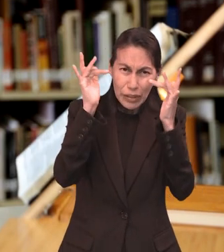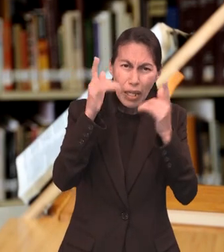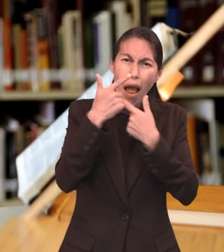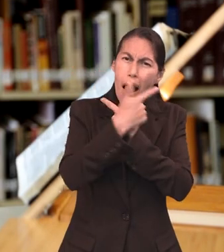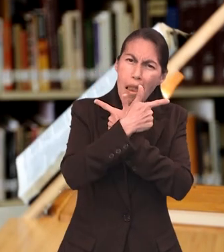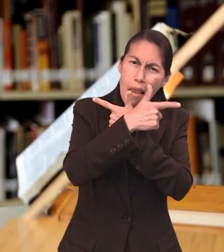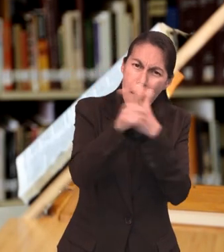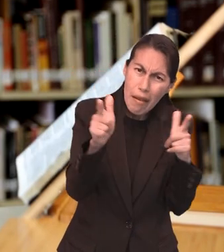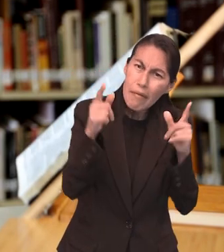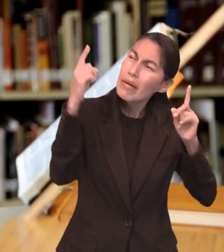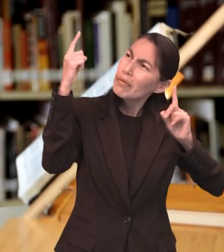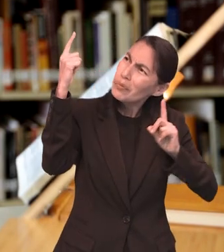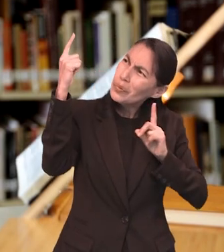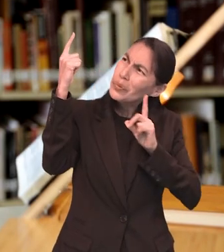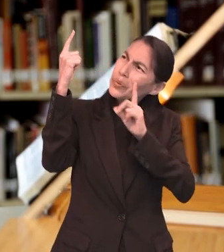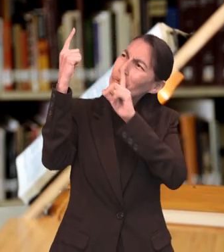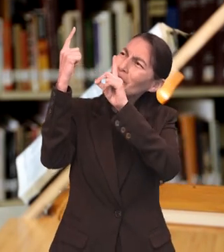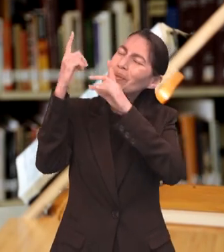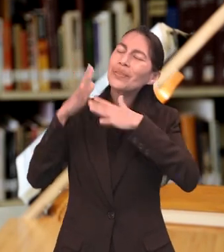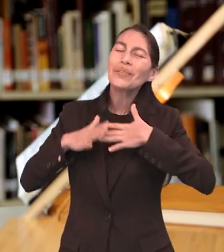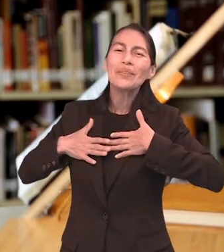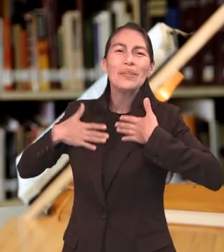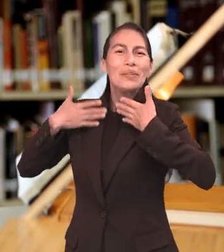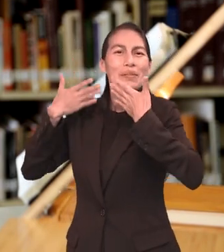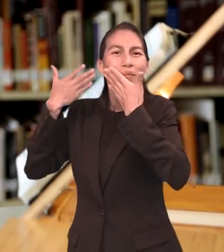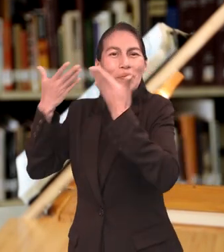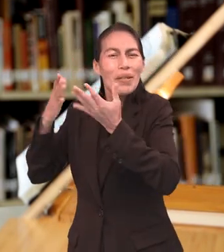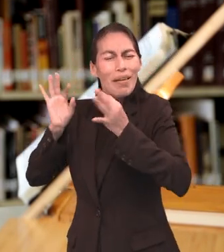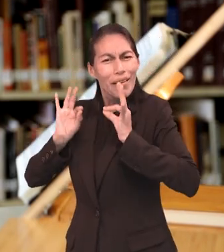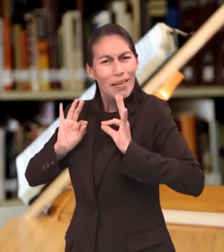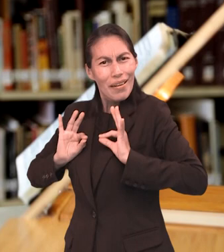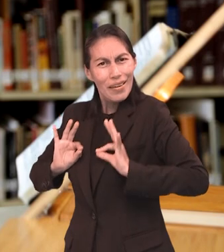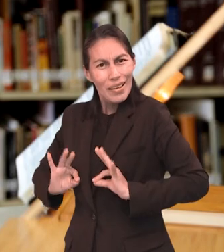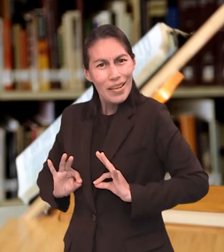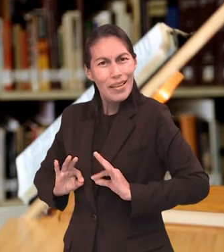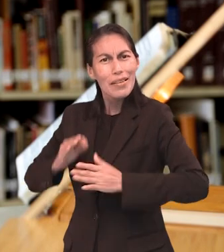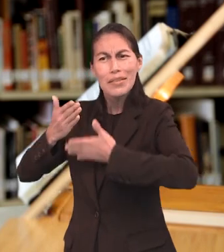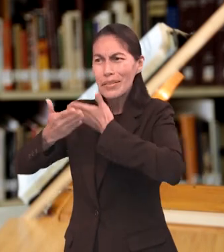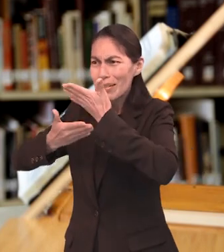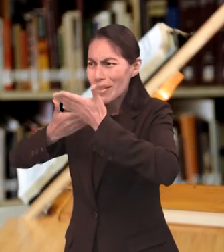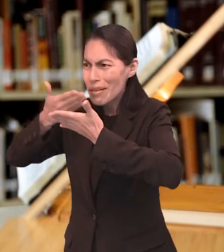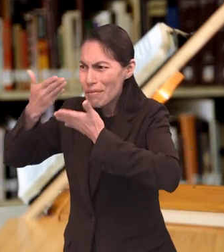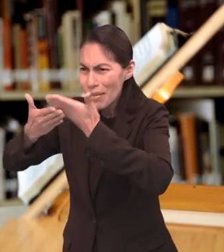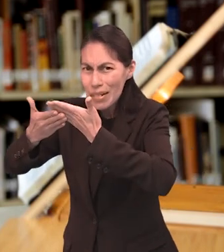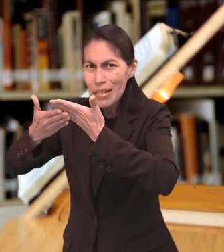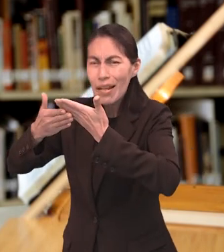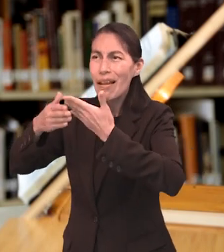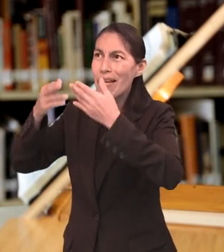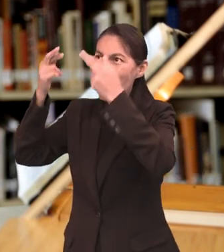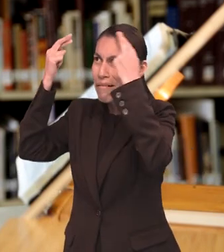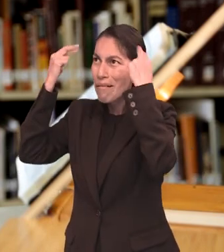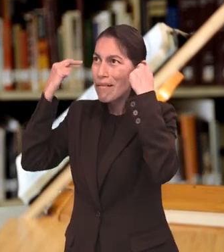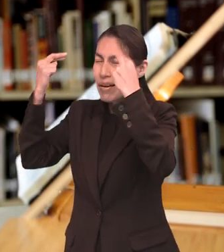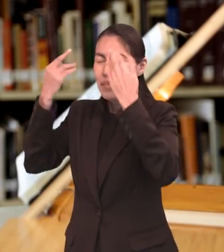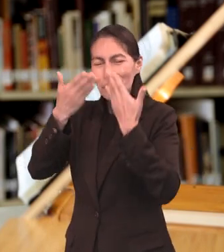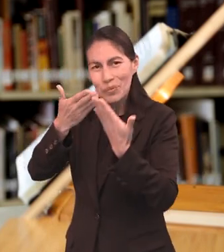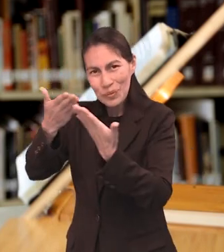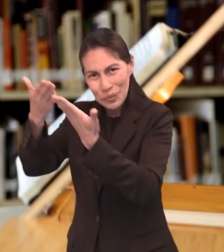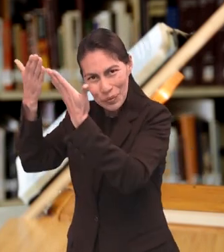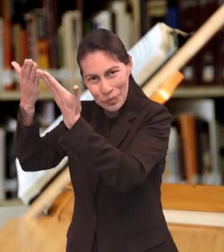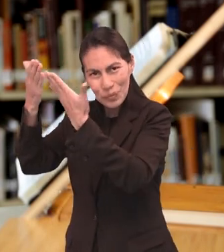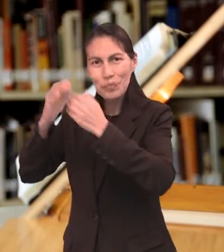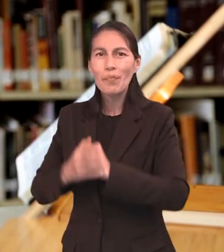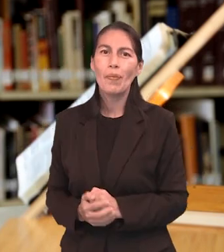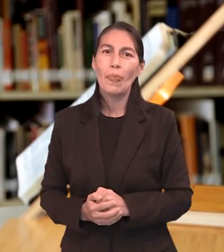para que podamos acercarnos a Dios con confianza y también para que podamos servirlo como real